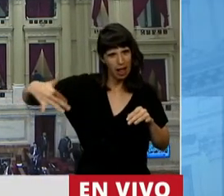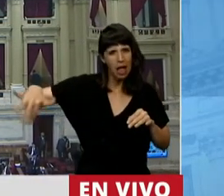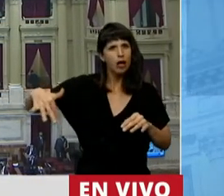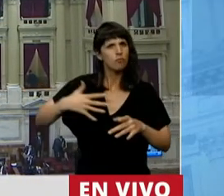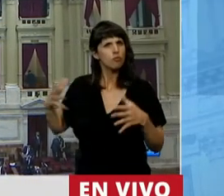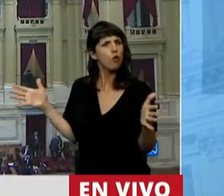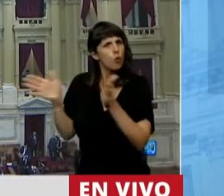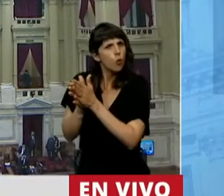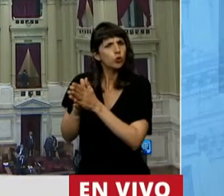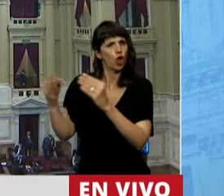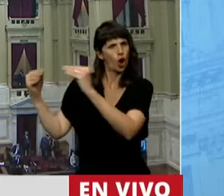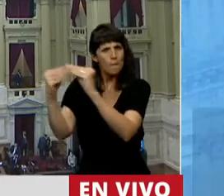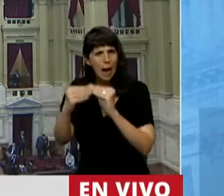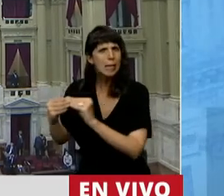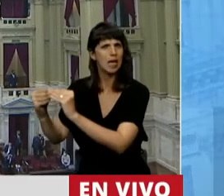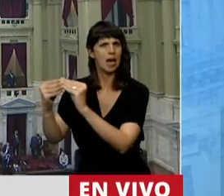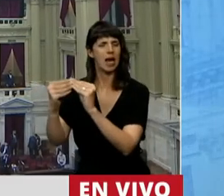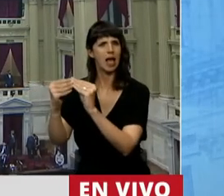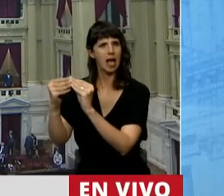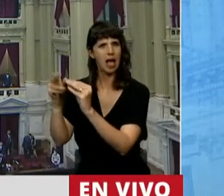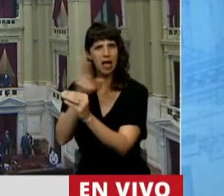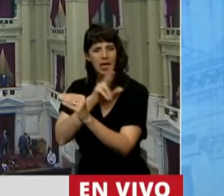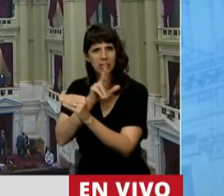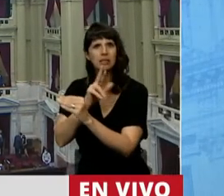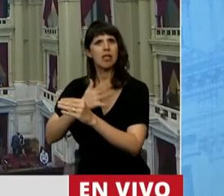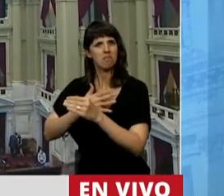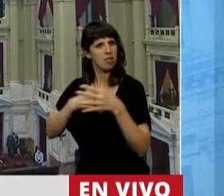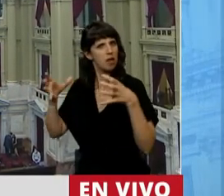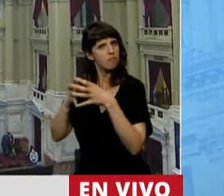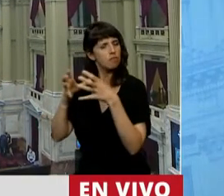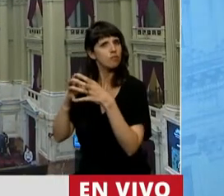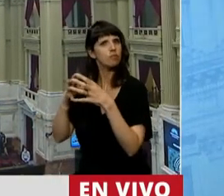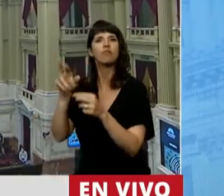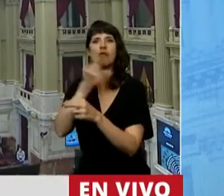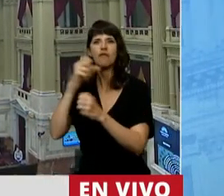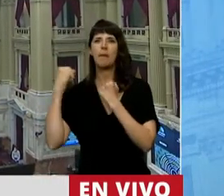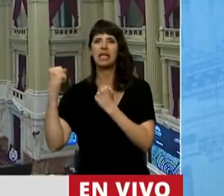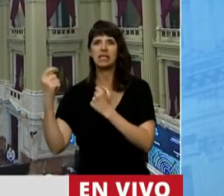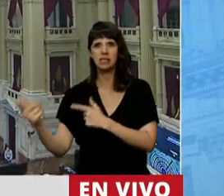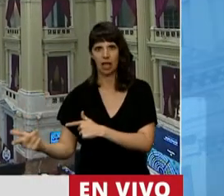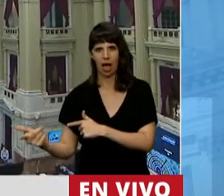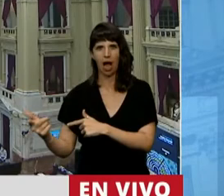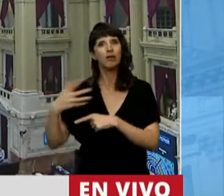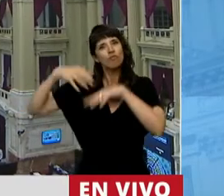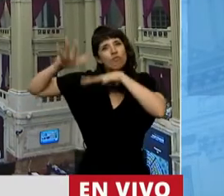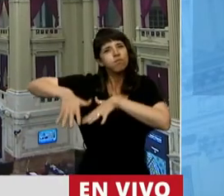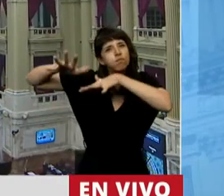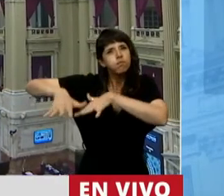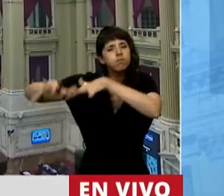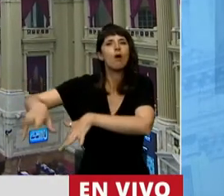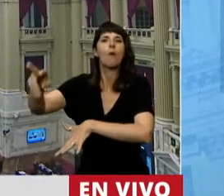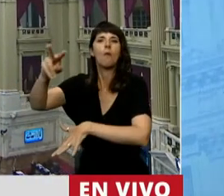compañeras, en mi caso de la Ría Feminista, como parte de esa marea verde